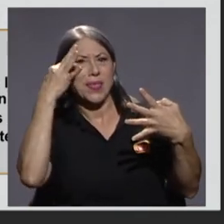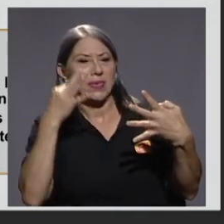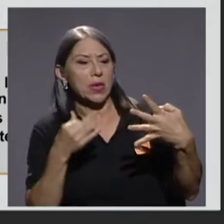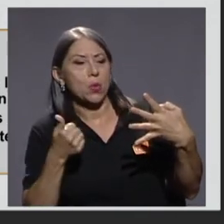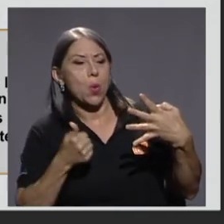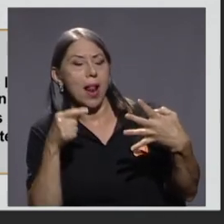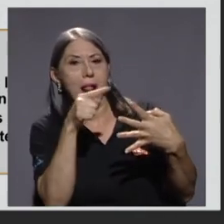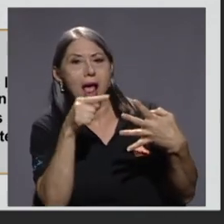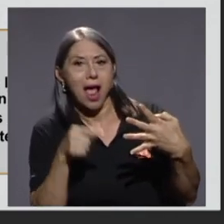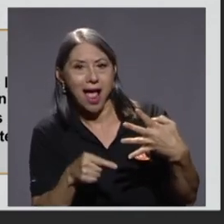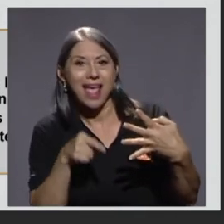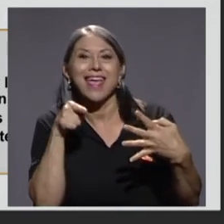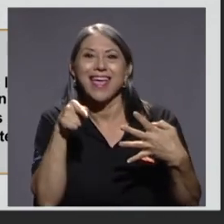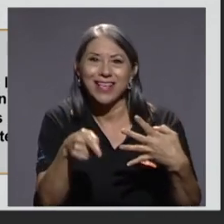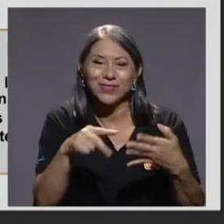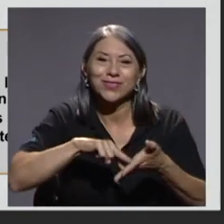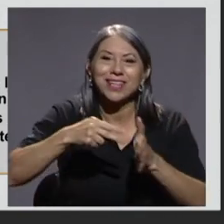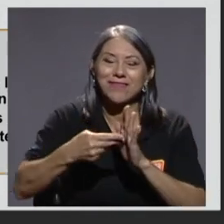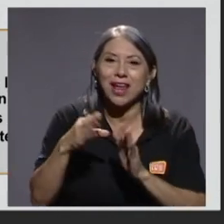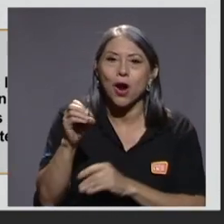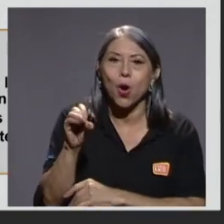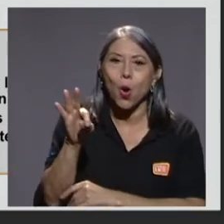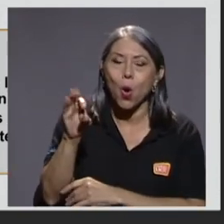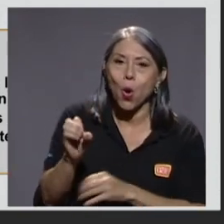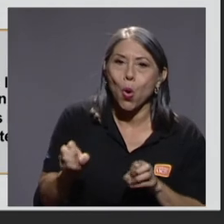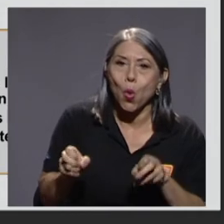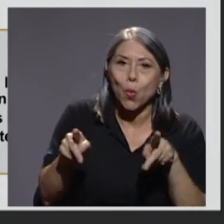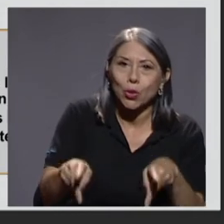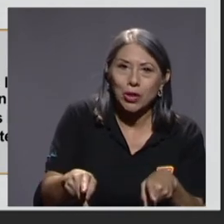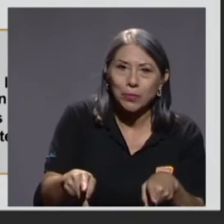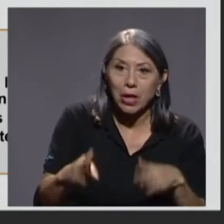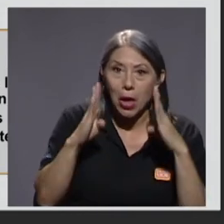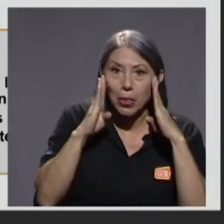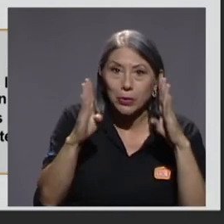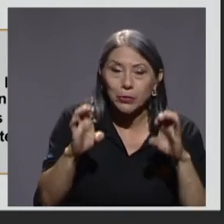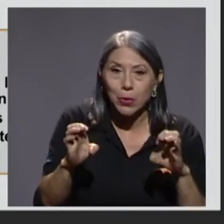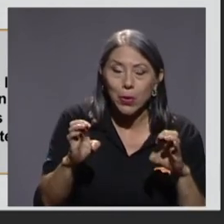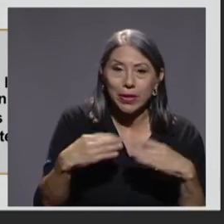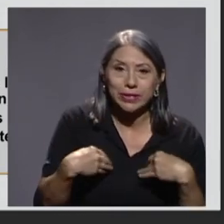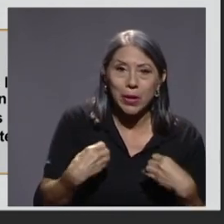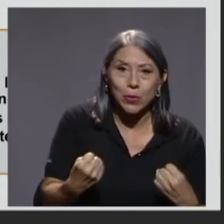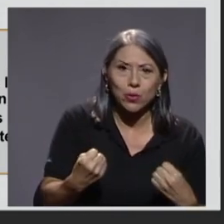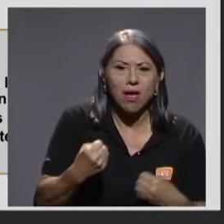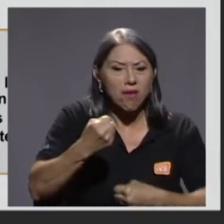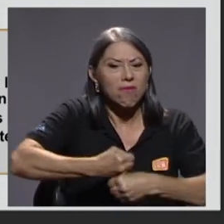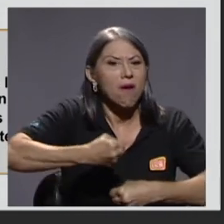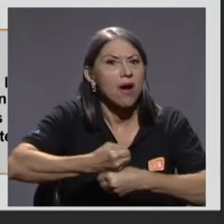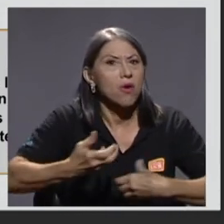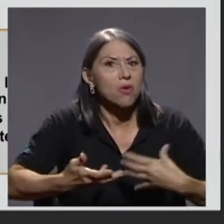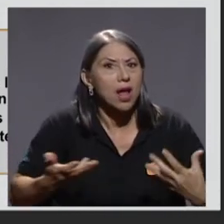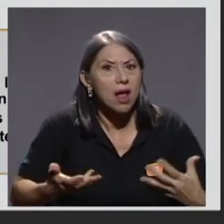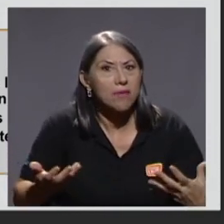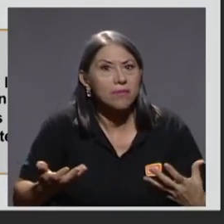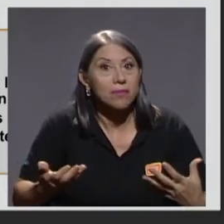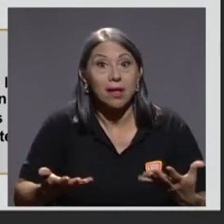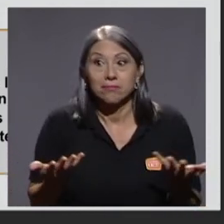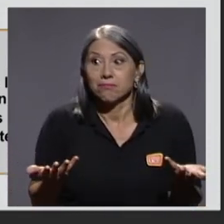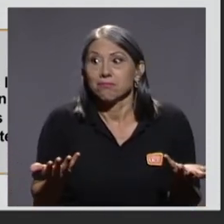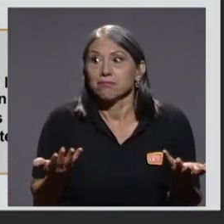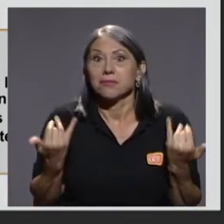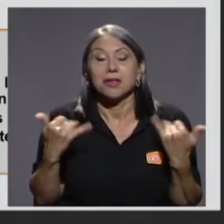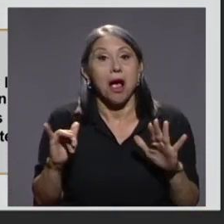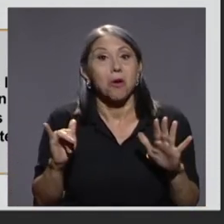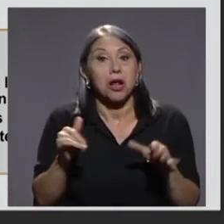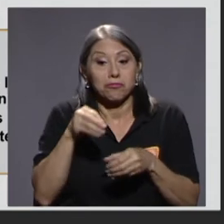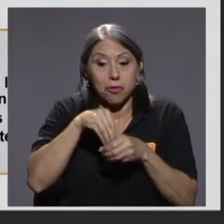El teletrabajo, ¿qué nos ha generado? Una reducción en el consumo. Las personas no salen a trabajar y, por lo tanto,